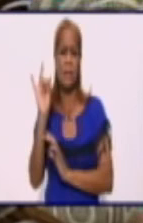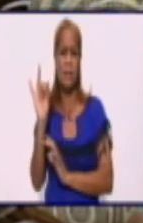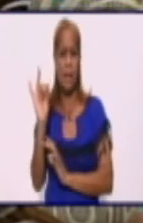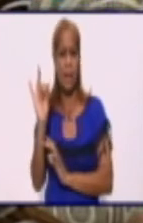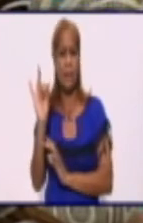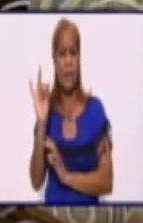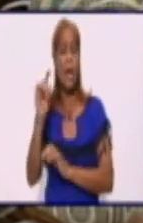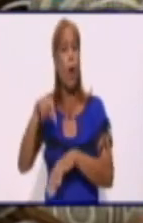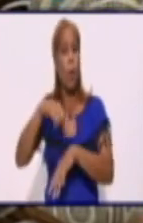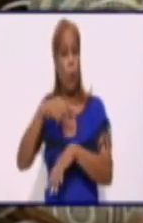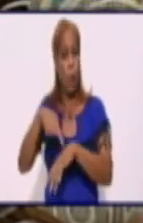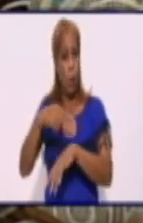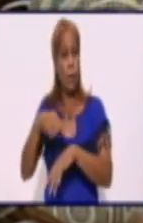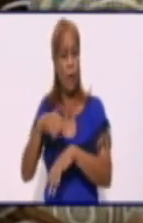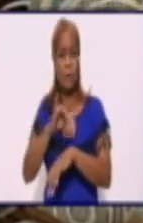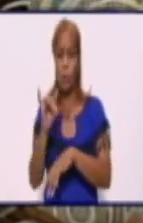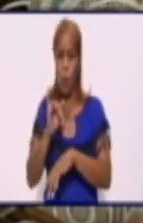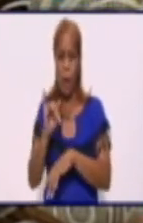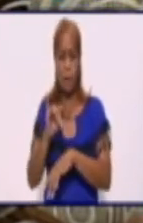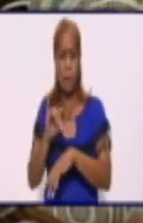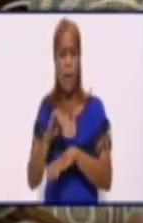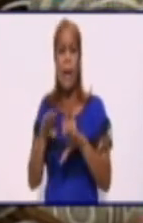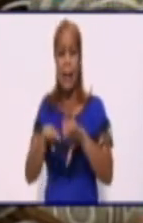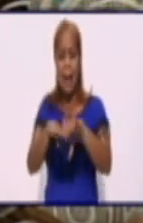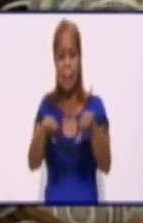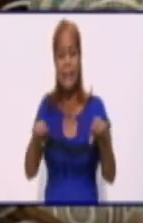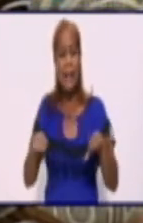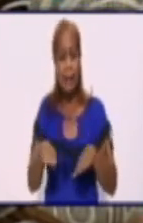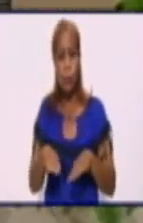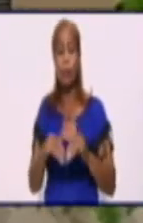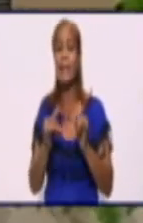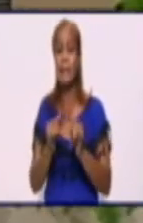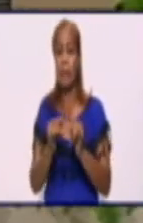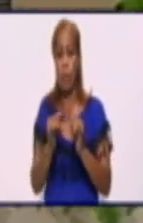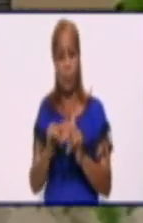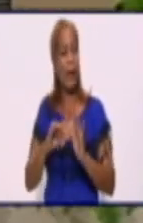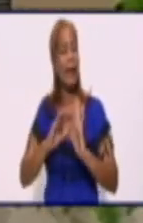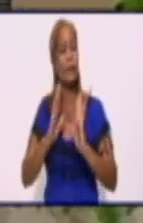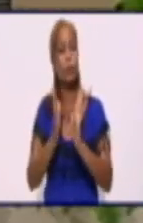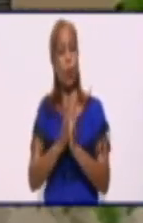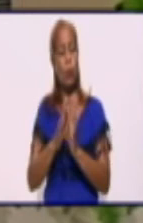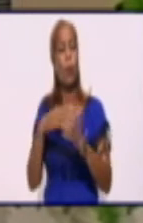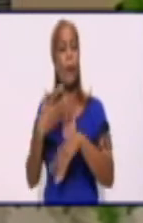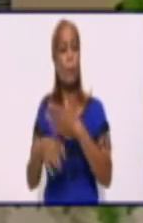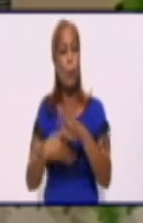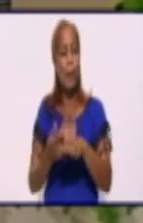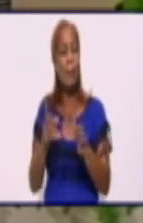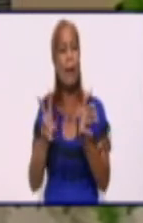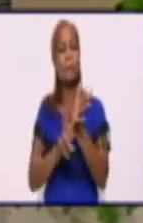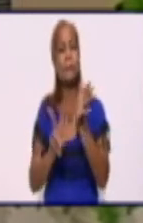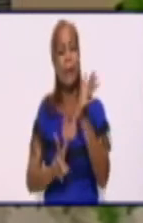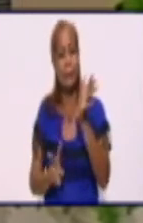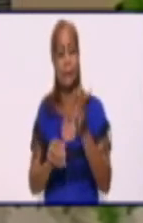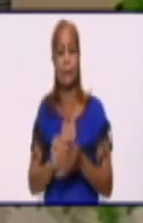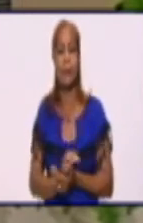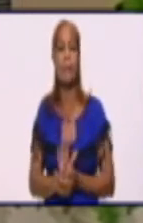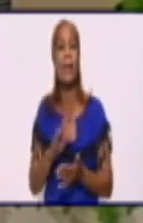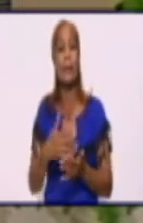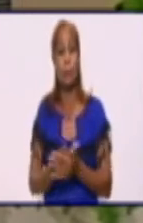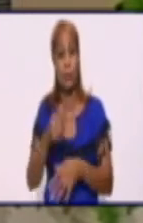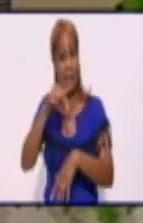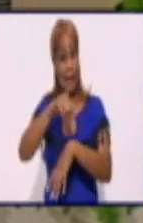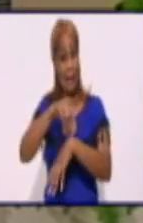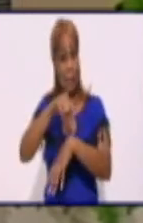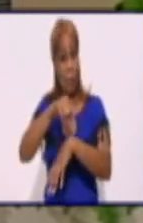situación del CEIM por los medios nacionales como expliqué anteriormente. Quiere decirse, director, que en este minuto la situación